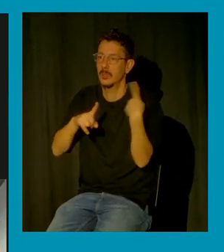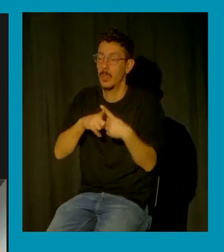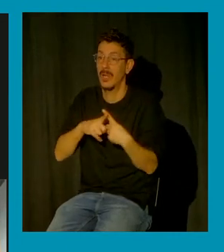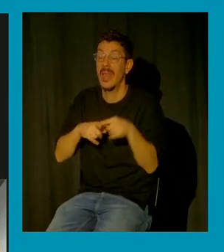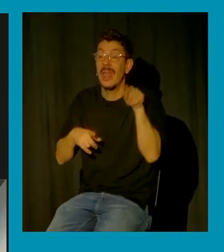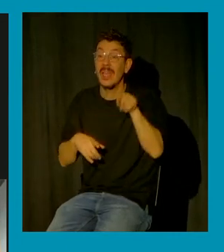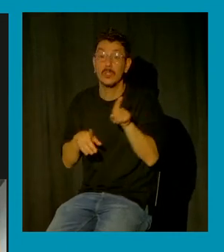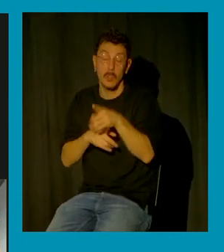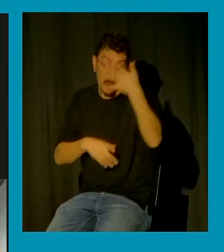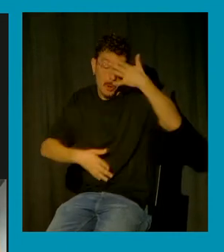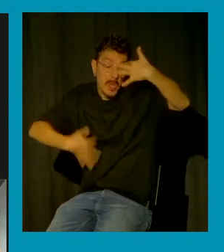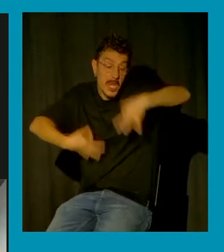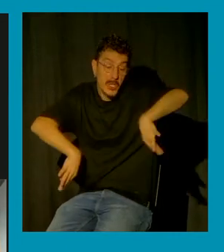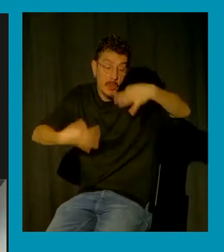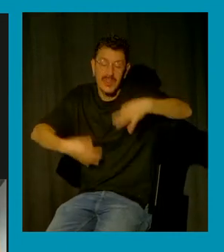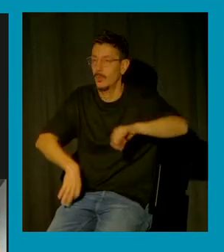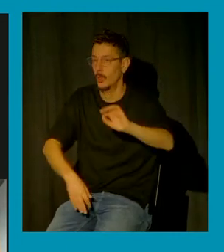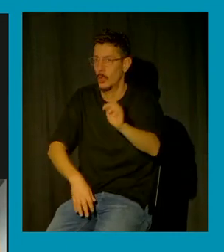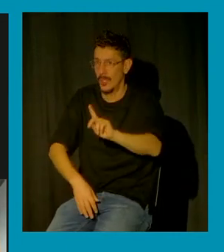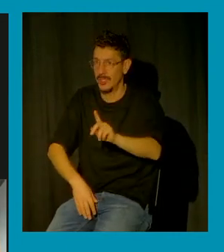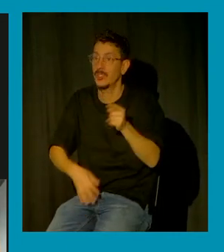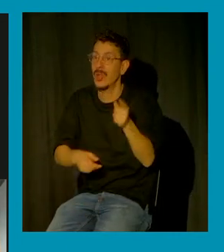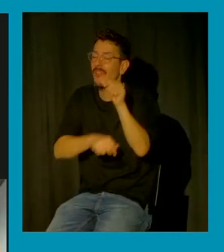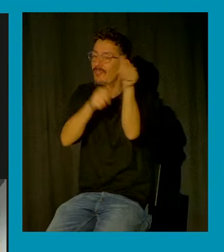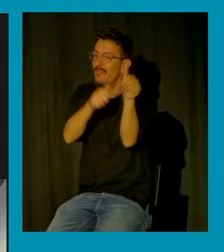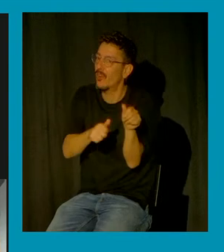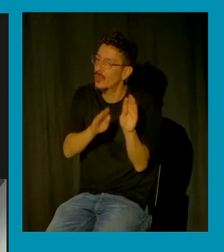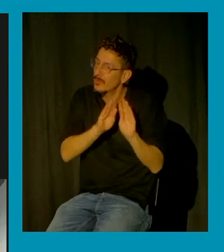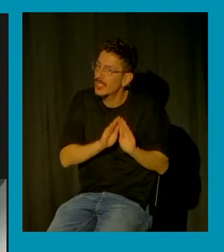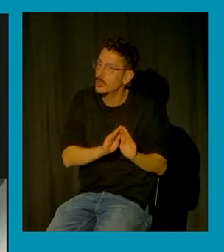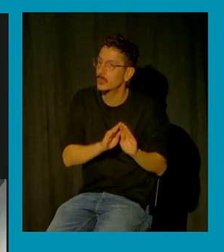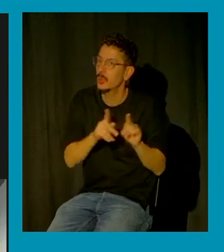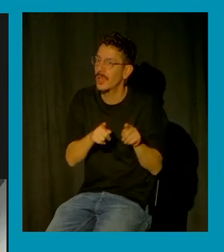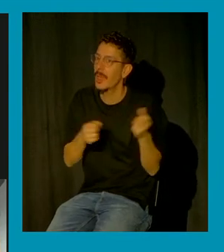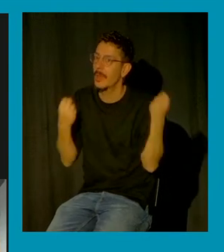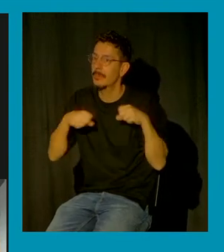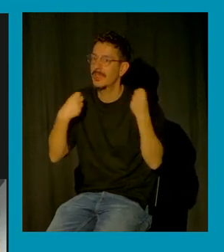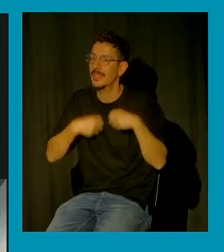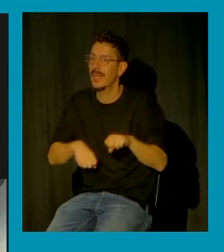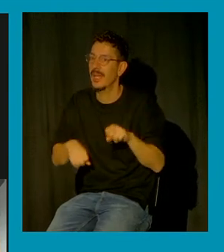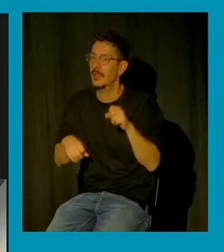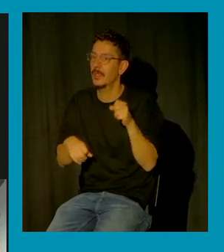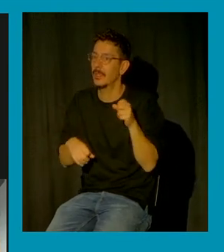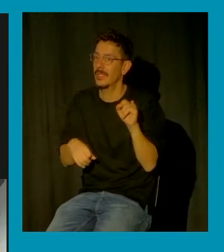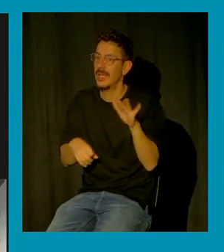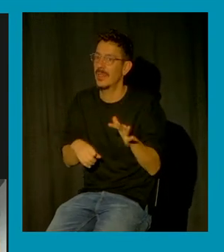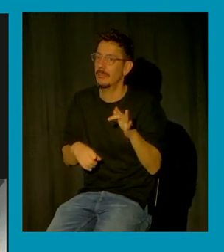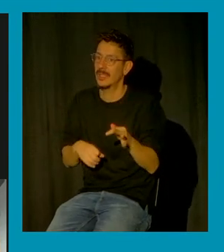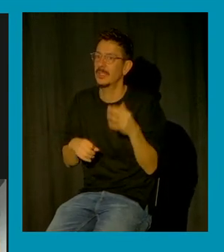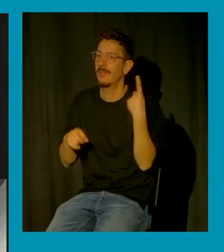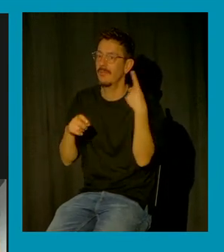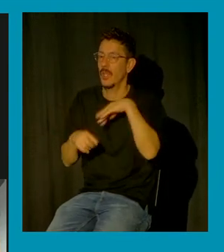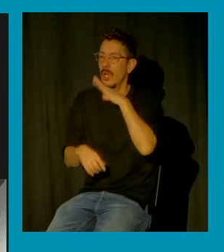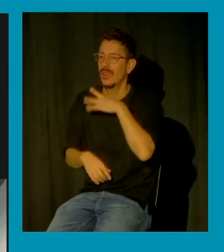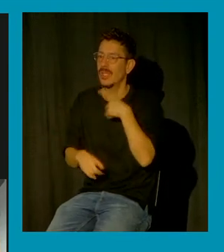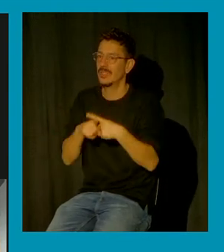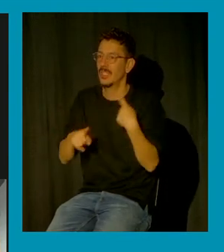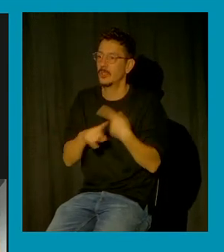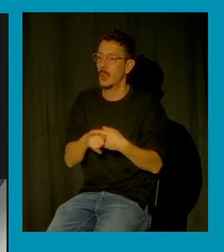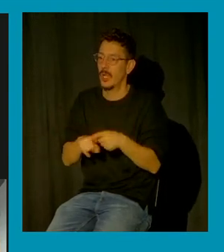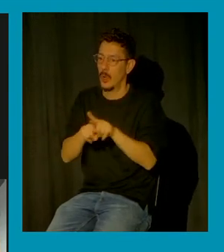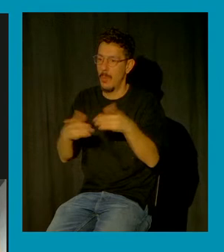inocente sino que es una forma de ejercer de practicar y de sujetar la violencia sexual ¿no? en términos